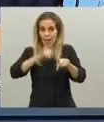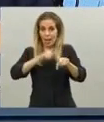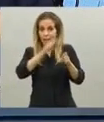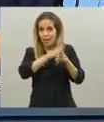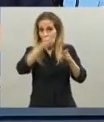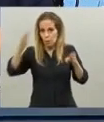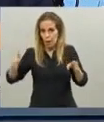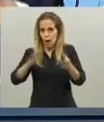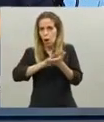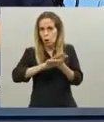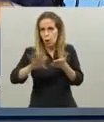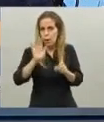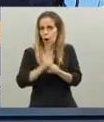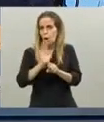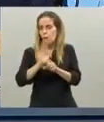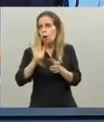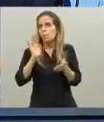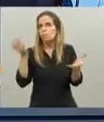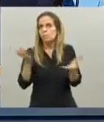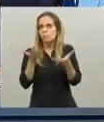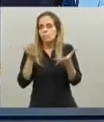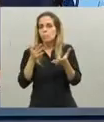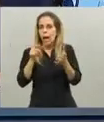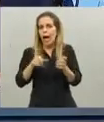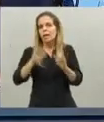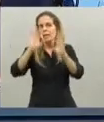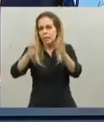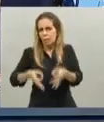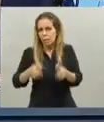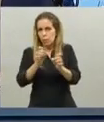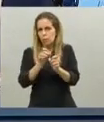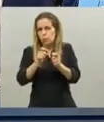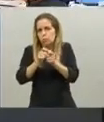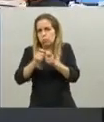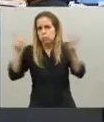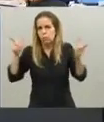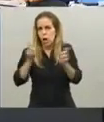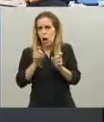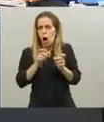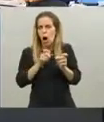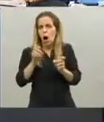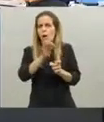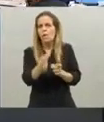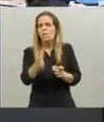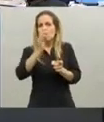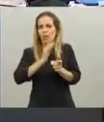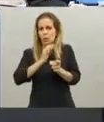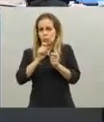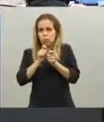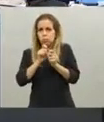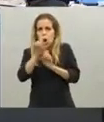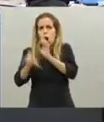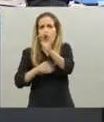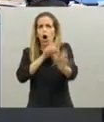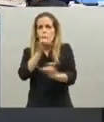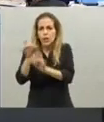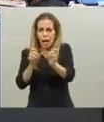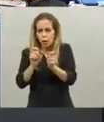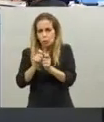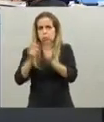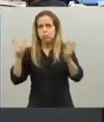que es donde realmente se multiplican los contagios pero tenemos donde atenderlos sabemos cómo y